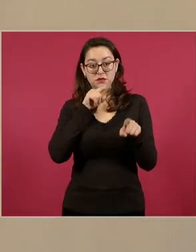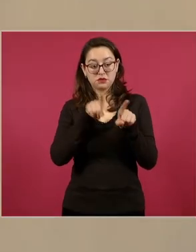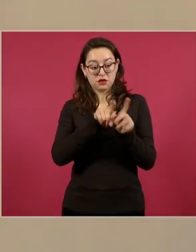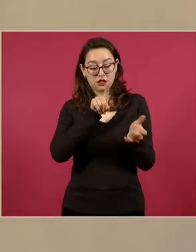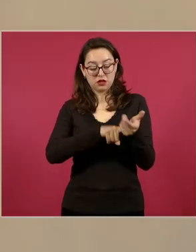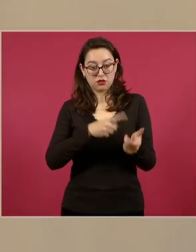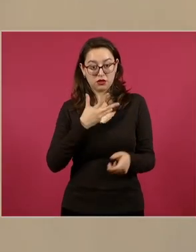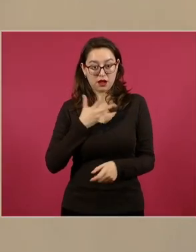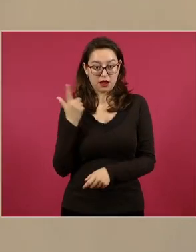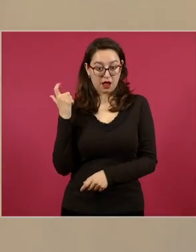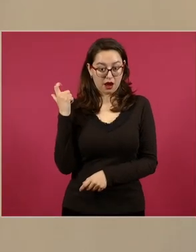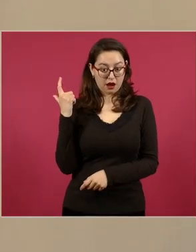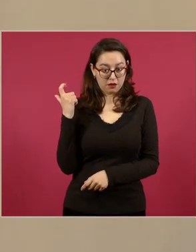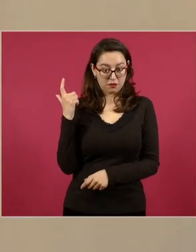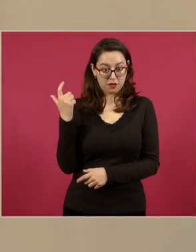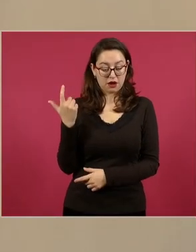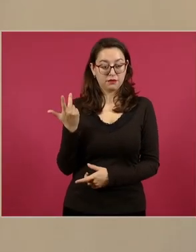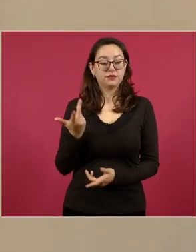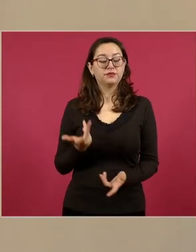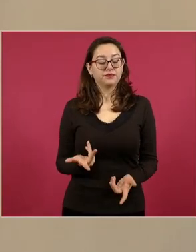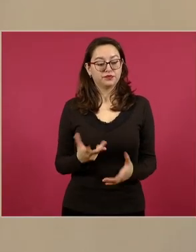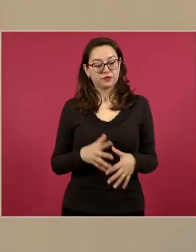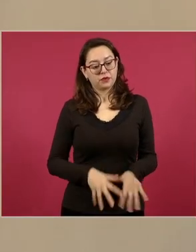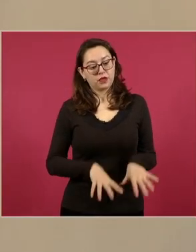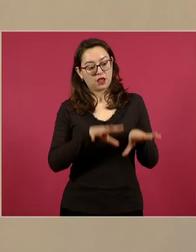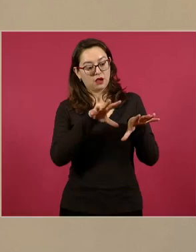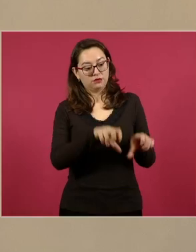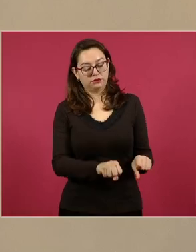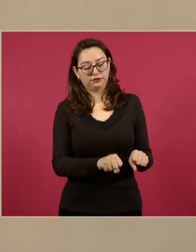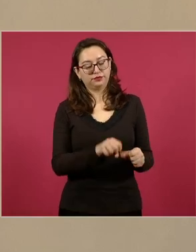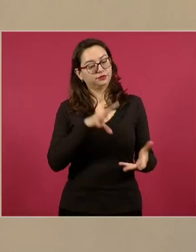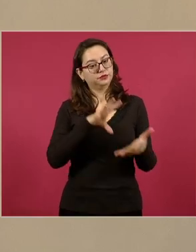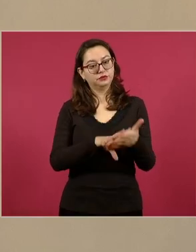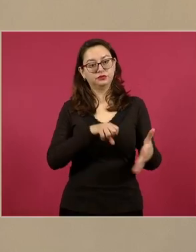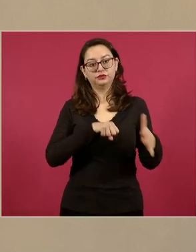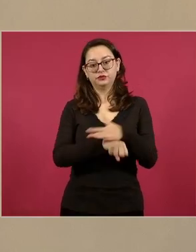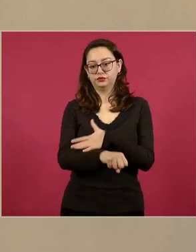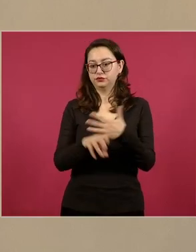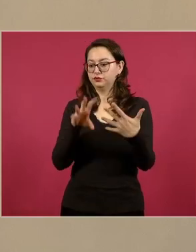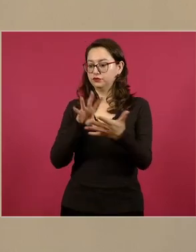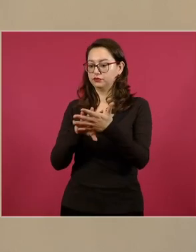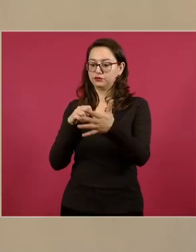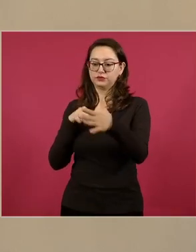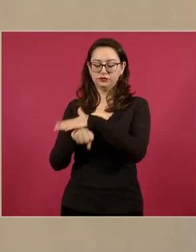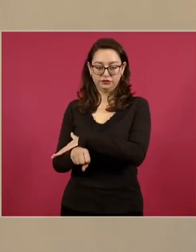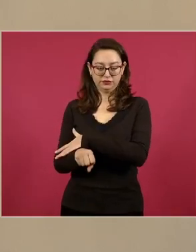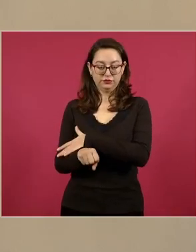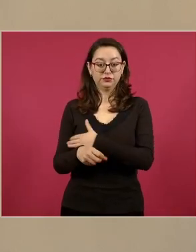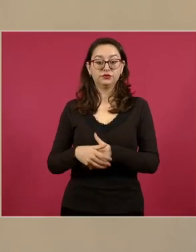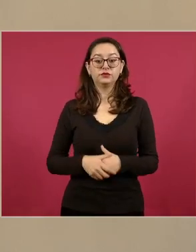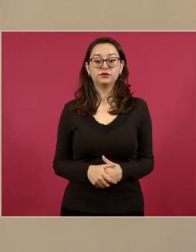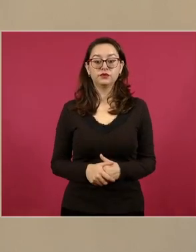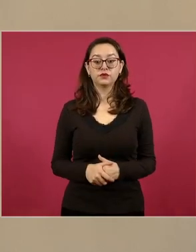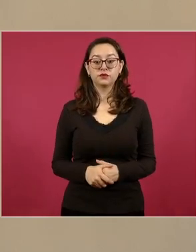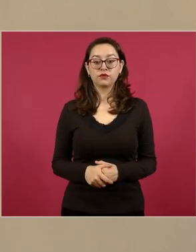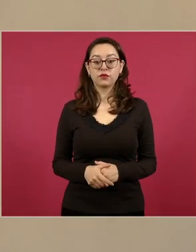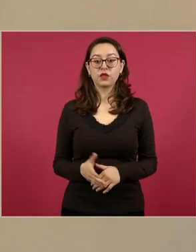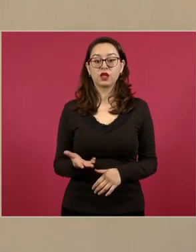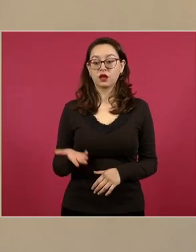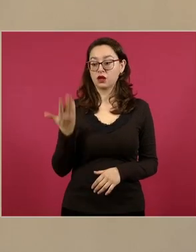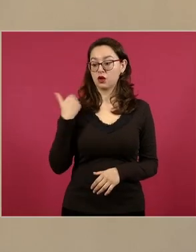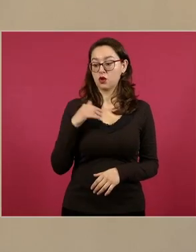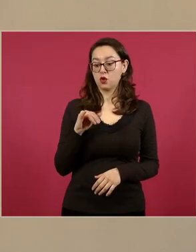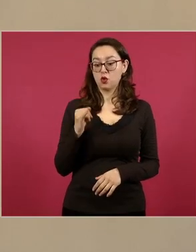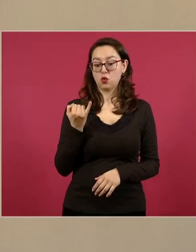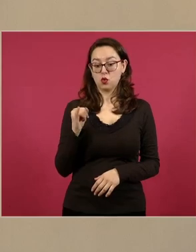de fuego. Esto entre 2005 y 2006. Ambos fueron detenidos en junio de